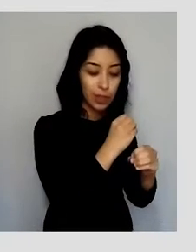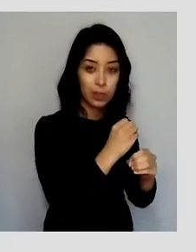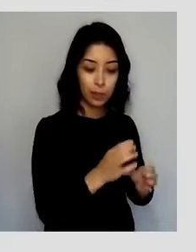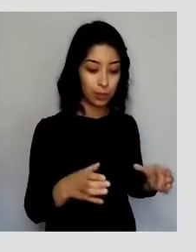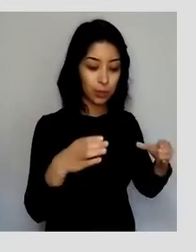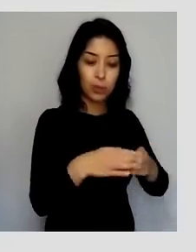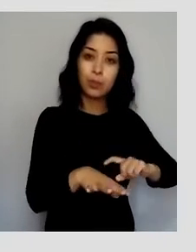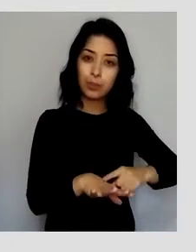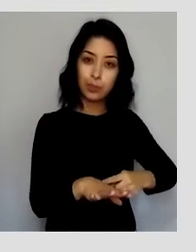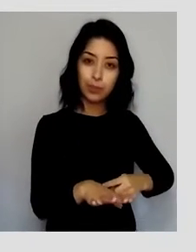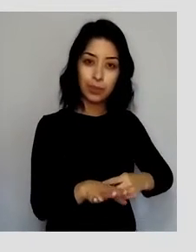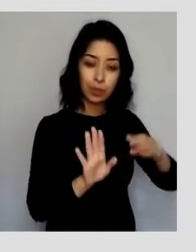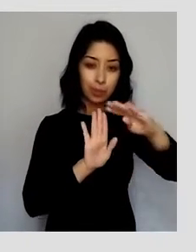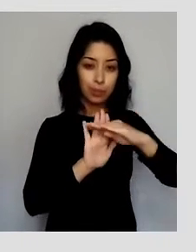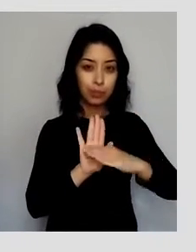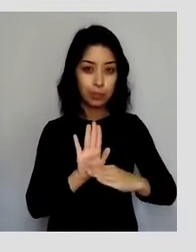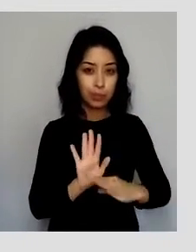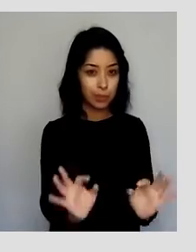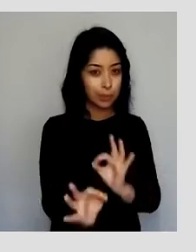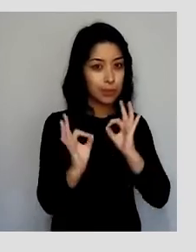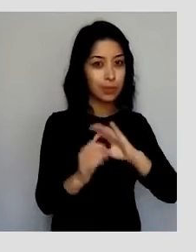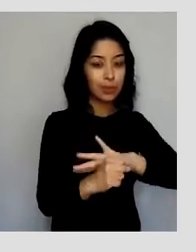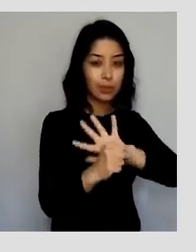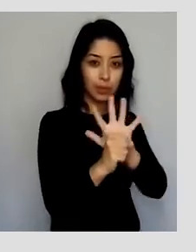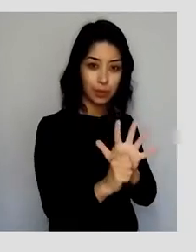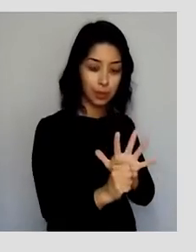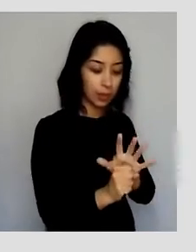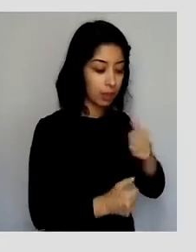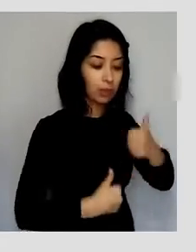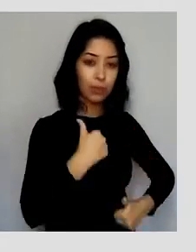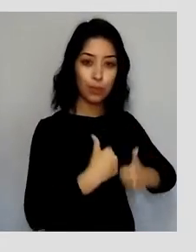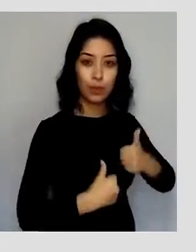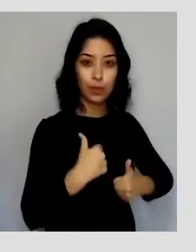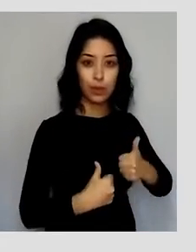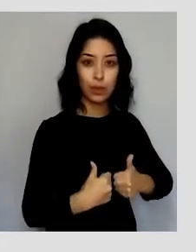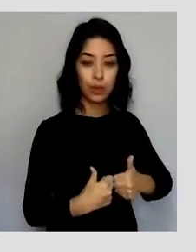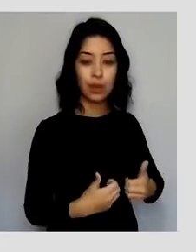especializados para combatir la pandemia y capital humano avanzado.